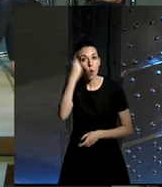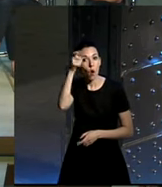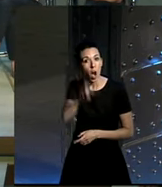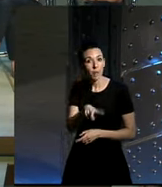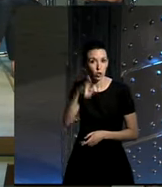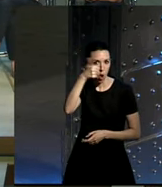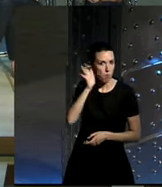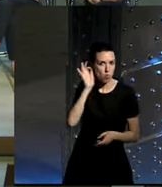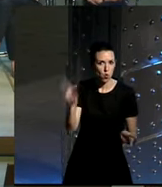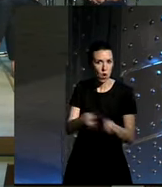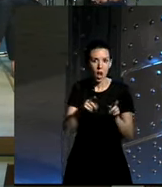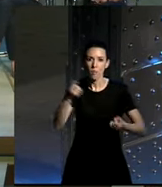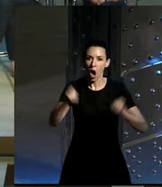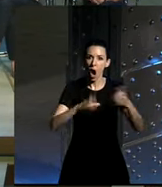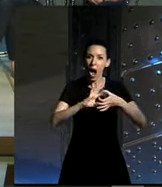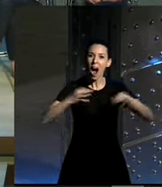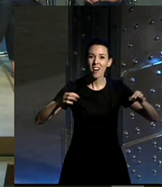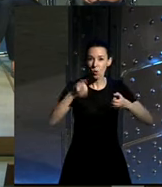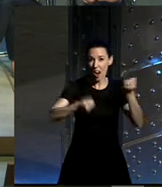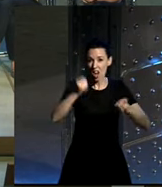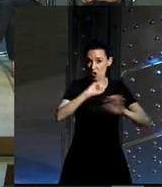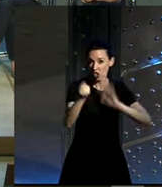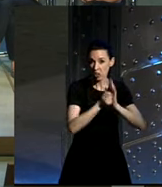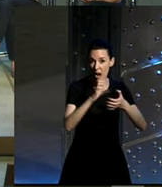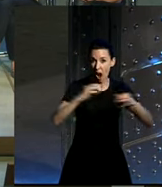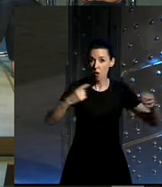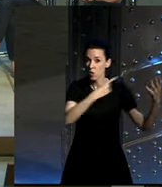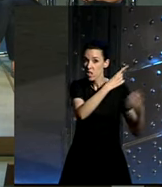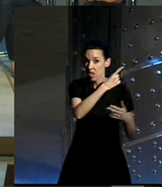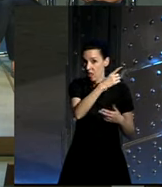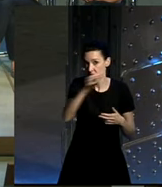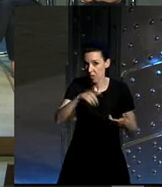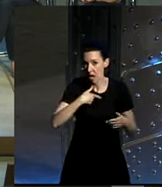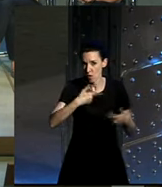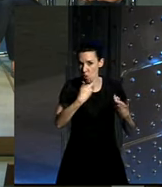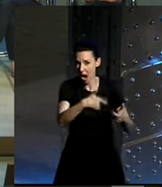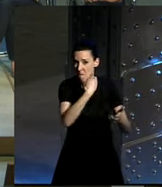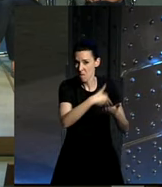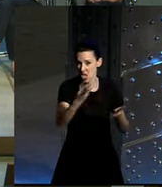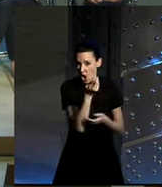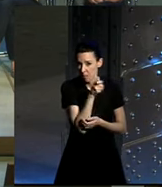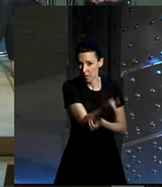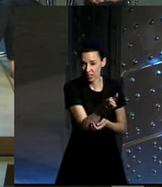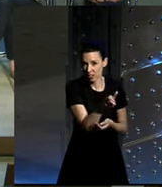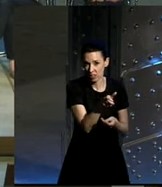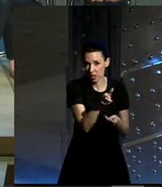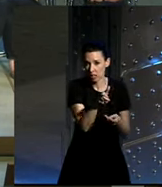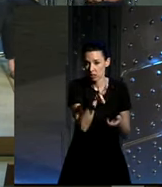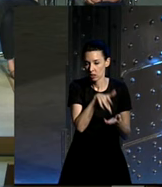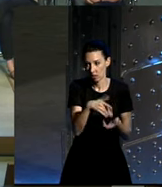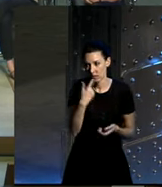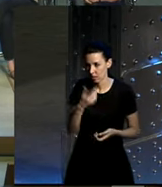hombre mujer dentro de un audi 100 que cuesta 8 millones de pesetas perdón por lo de las pesetas y como un triunfador y el que va a una bicicleta te has relatado